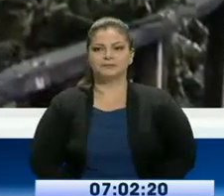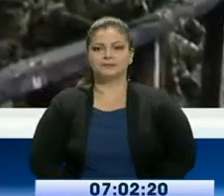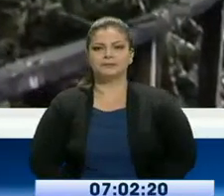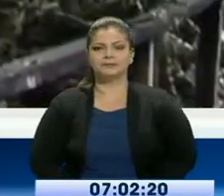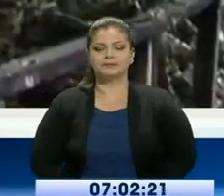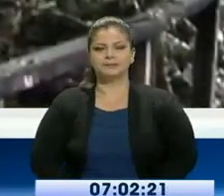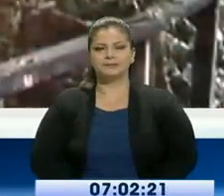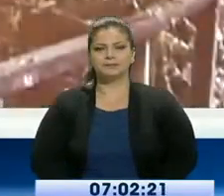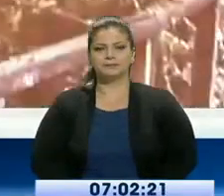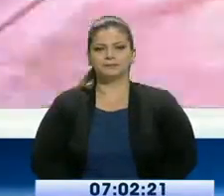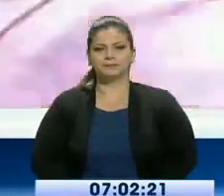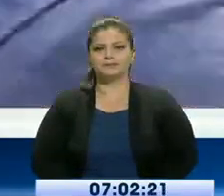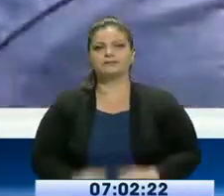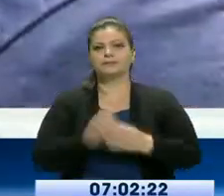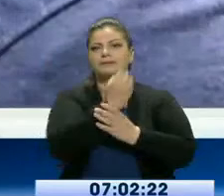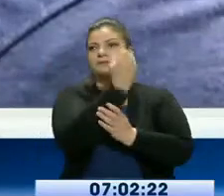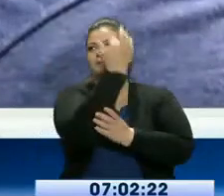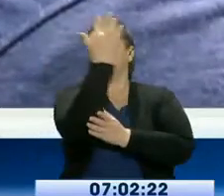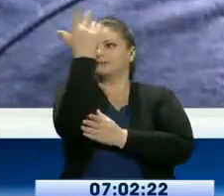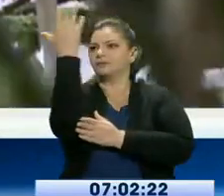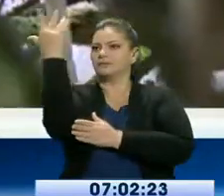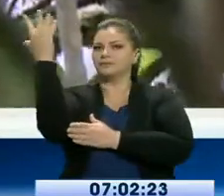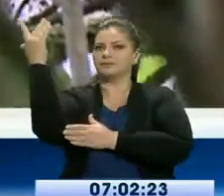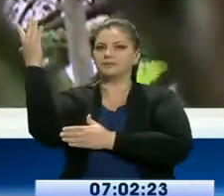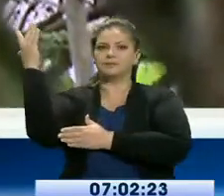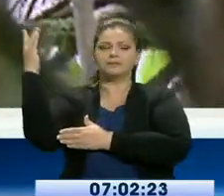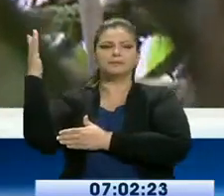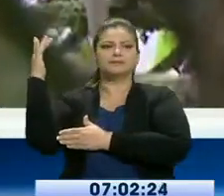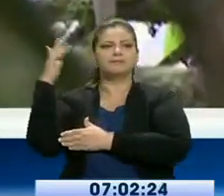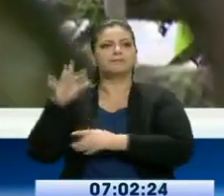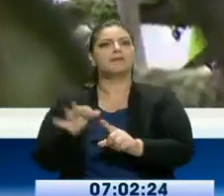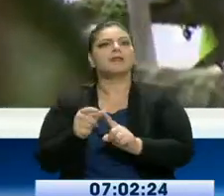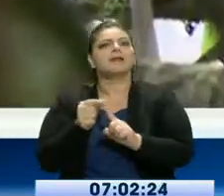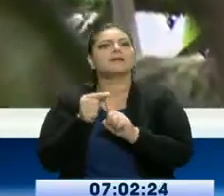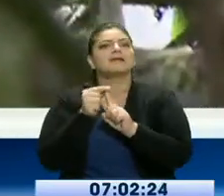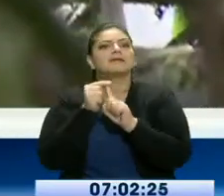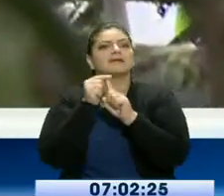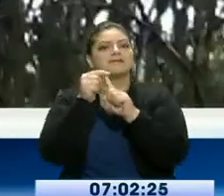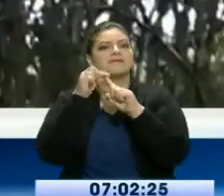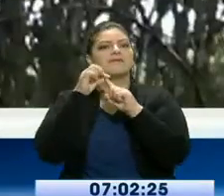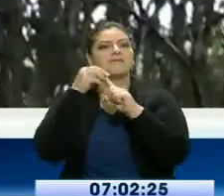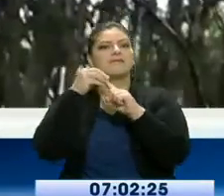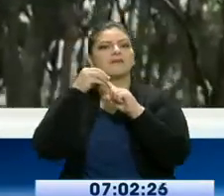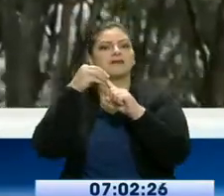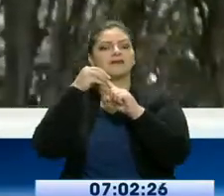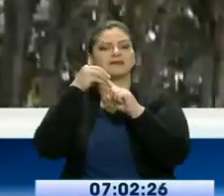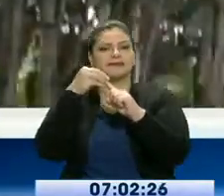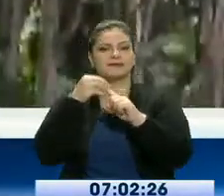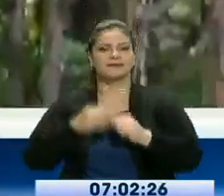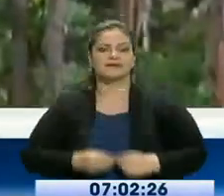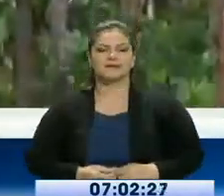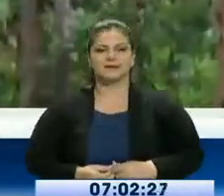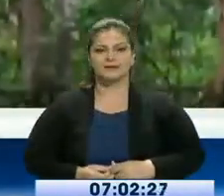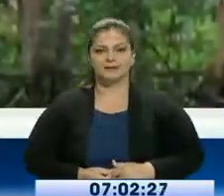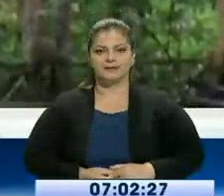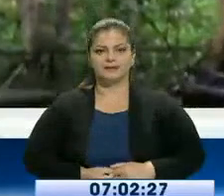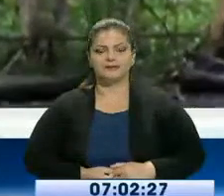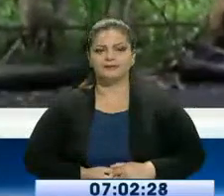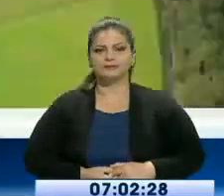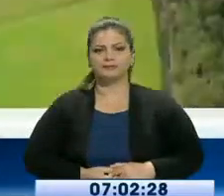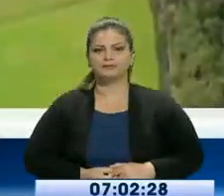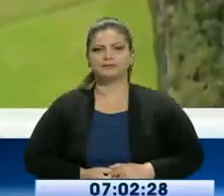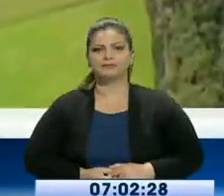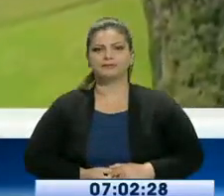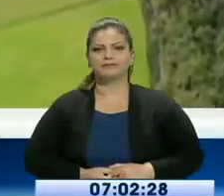El Bosque de los Arrayanes, único en Ecuador y uno de los pocos en la región, cuenta con la presencia de